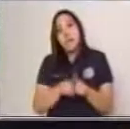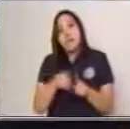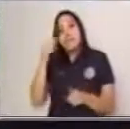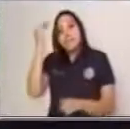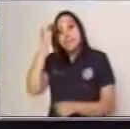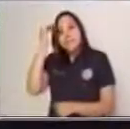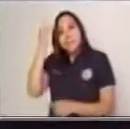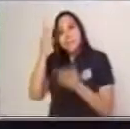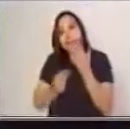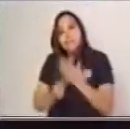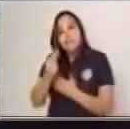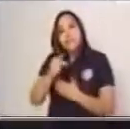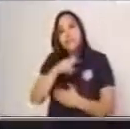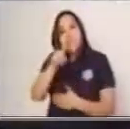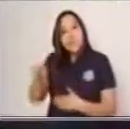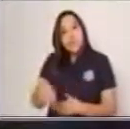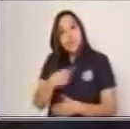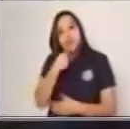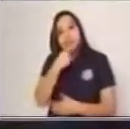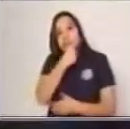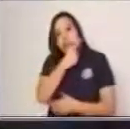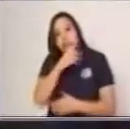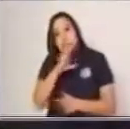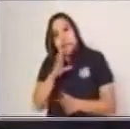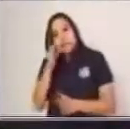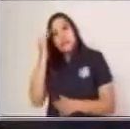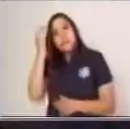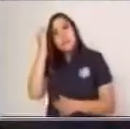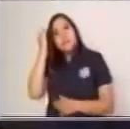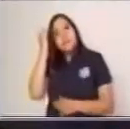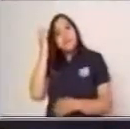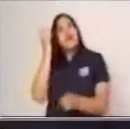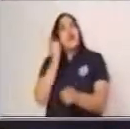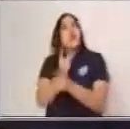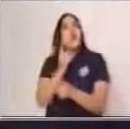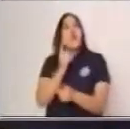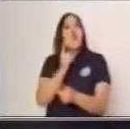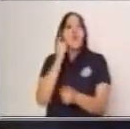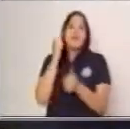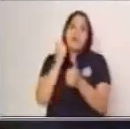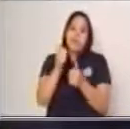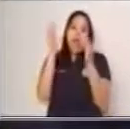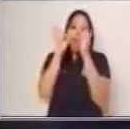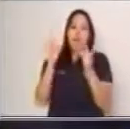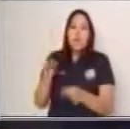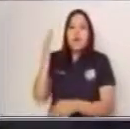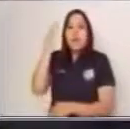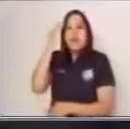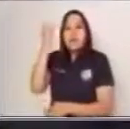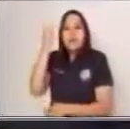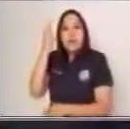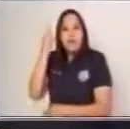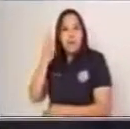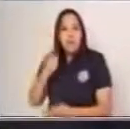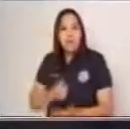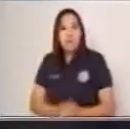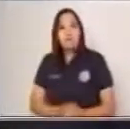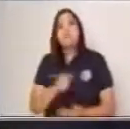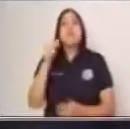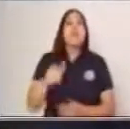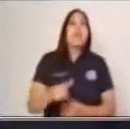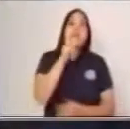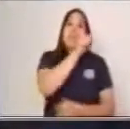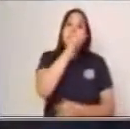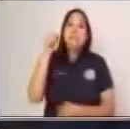que yo les acabo de indicar para la correcta aplicación de estos temas. En este mes estamos